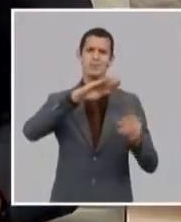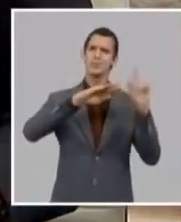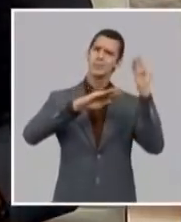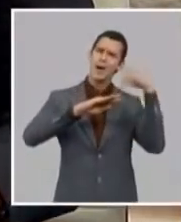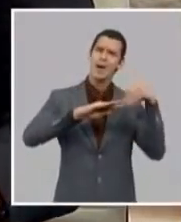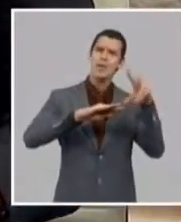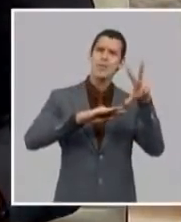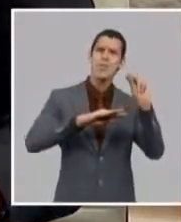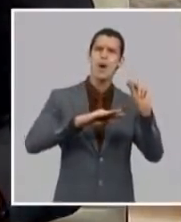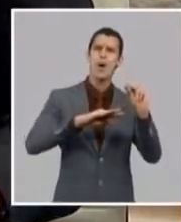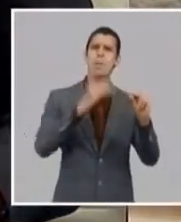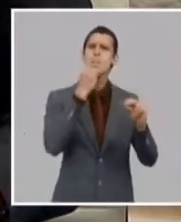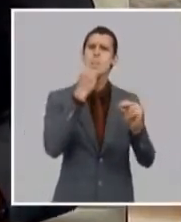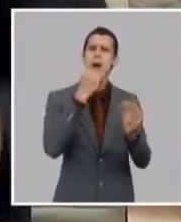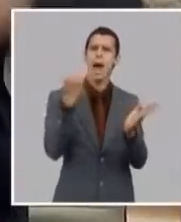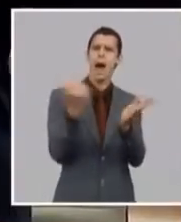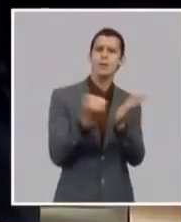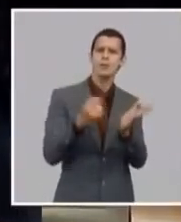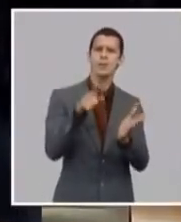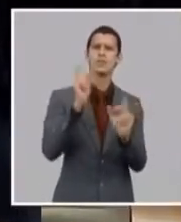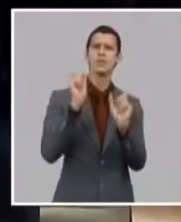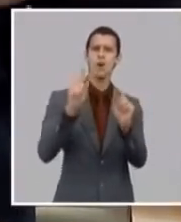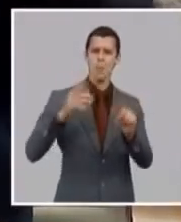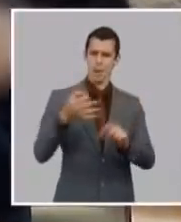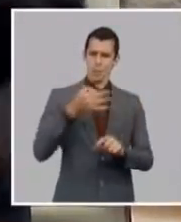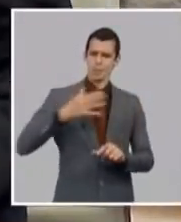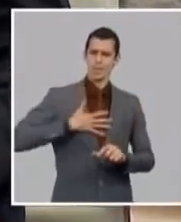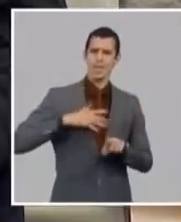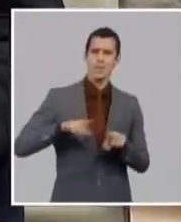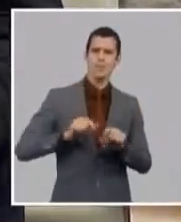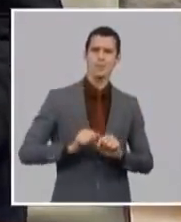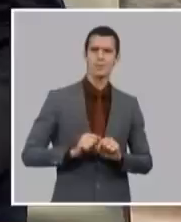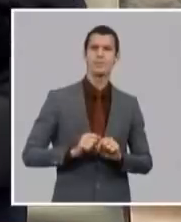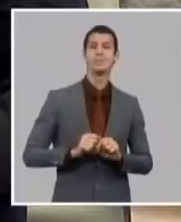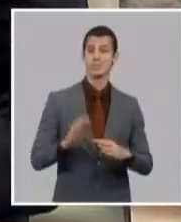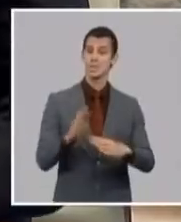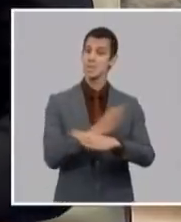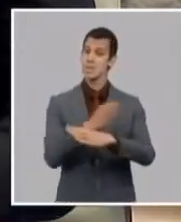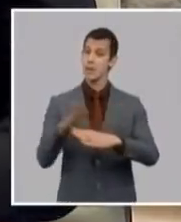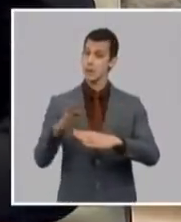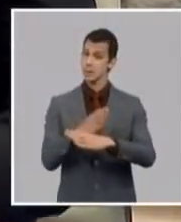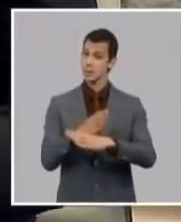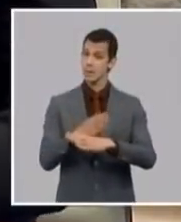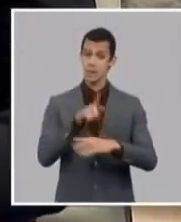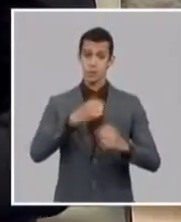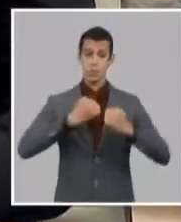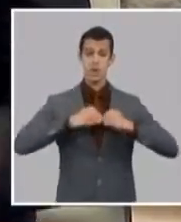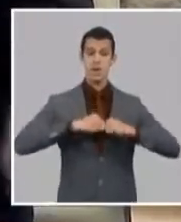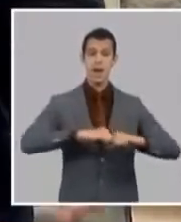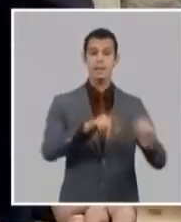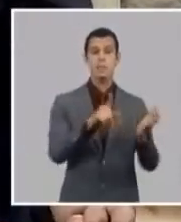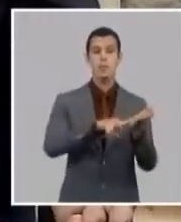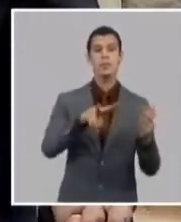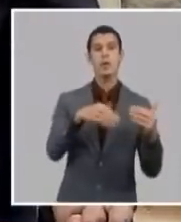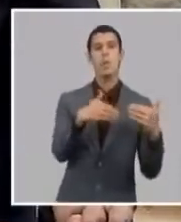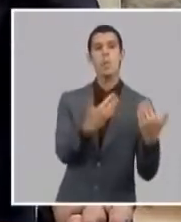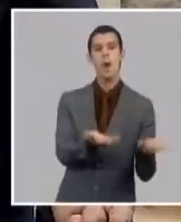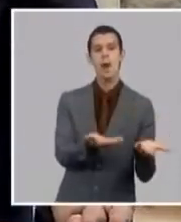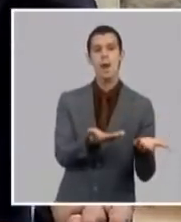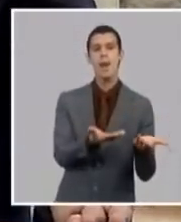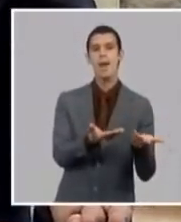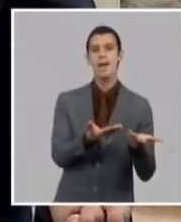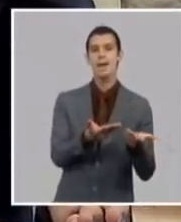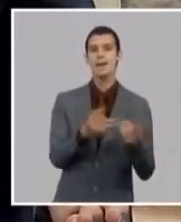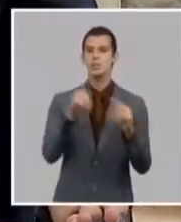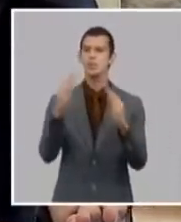la canasta por donde están registrados la provincia de origen pero las restricciones de las que